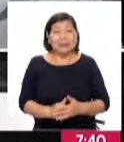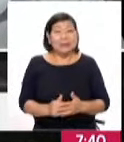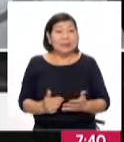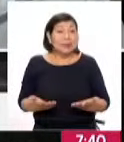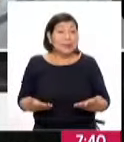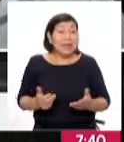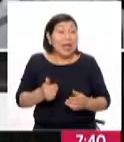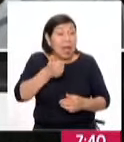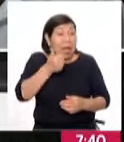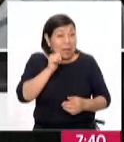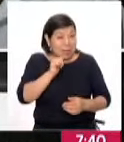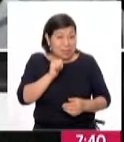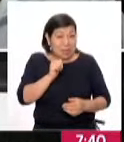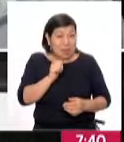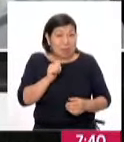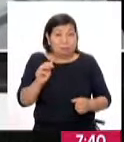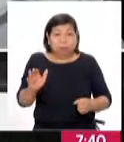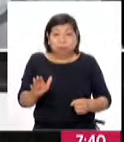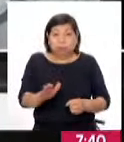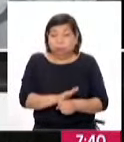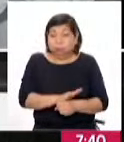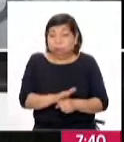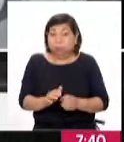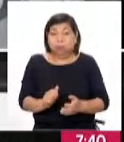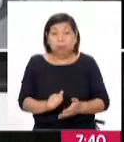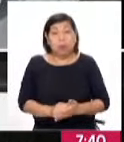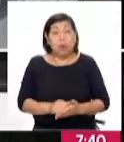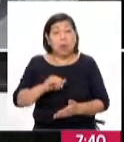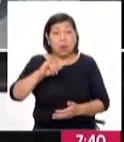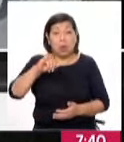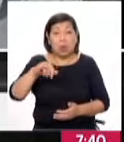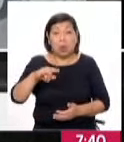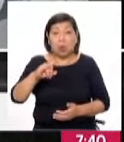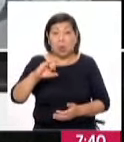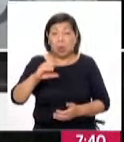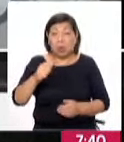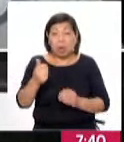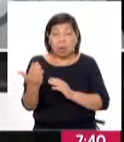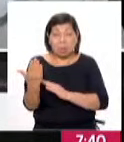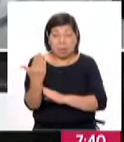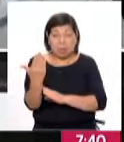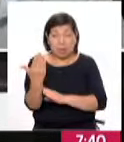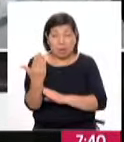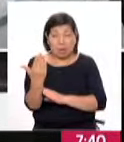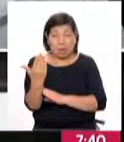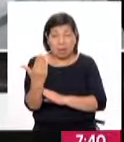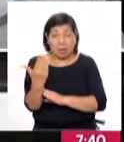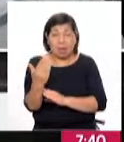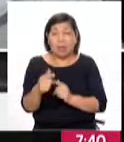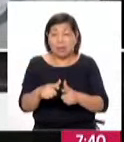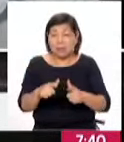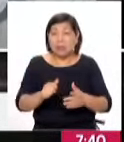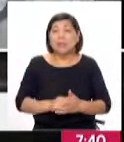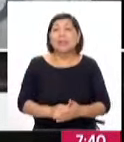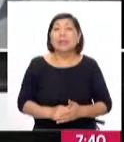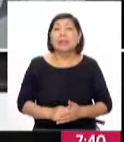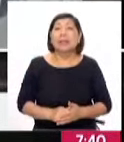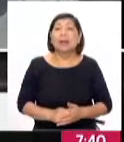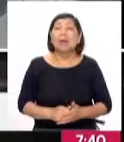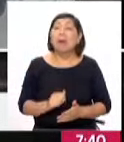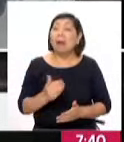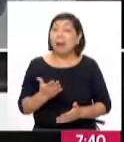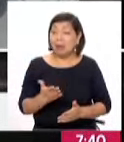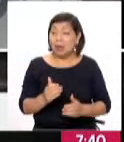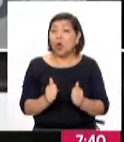El día de ayer hemos abastecido de fondos en Juliaca. Hemos estado a las 9 de la mañana aproximadamente en Juliaca abasteciendo de fondos. Ahí